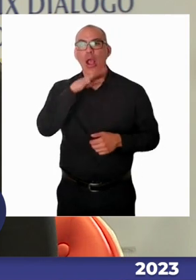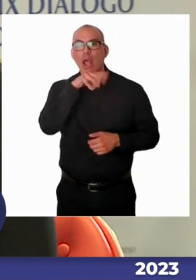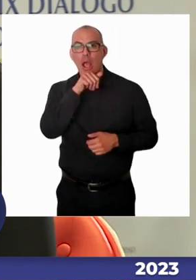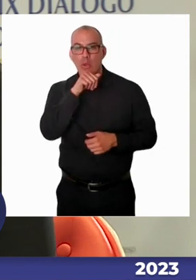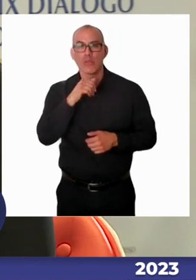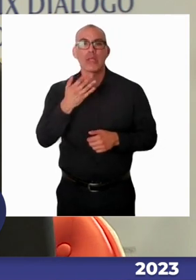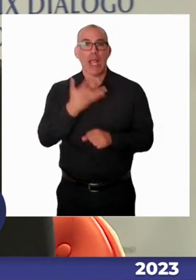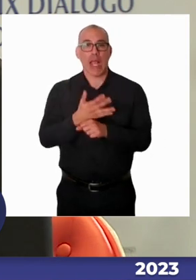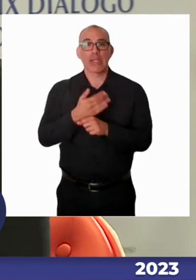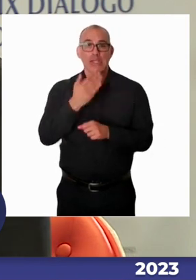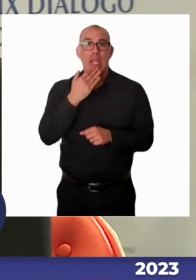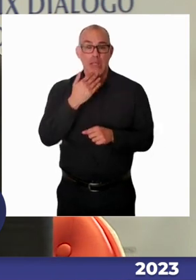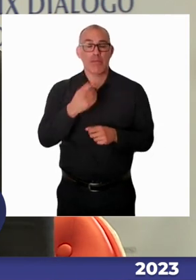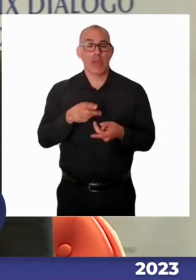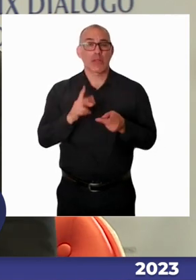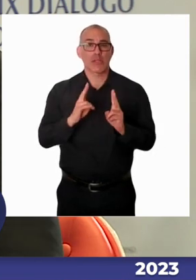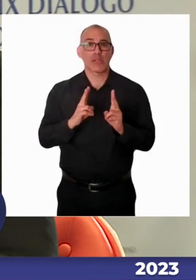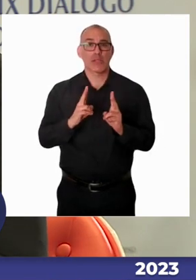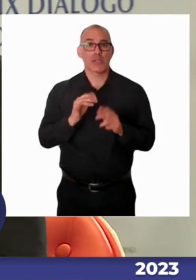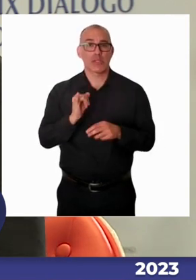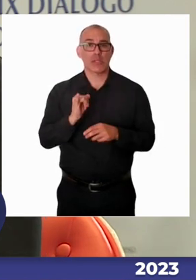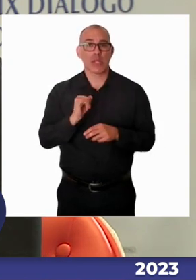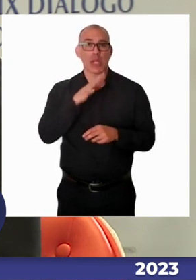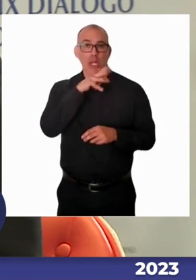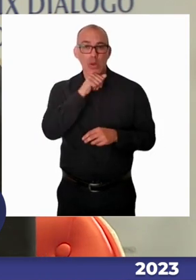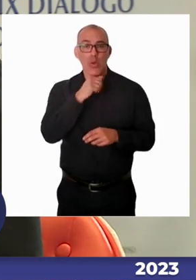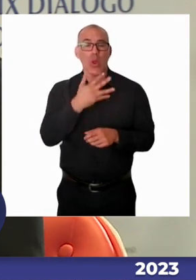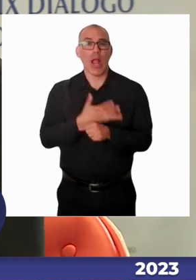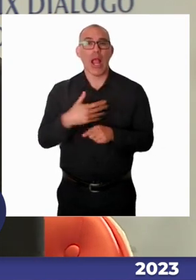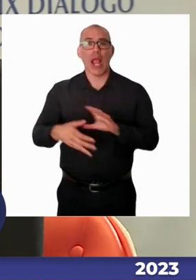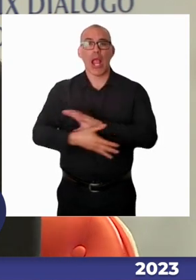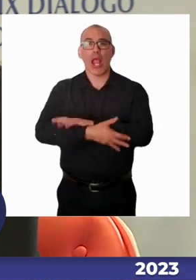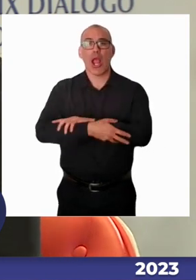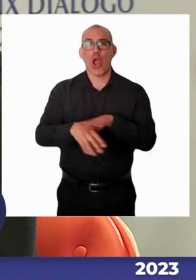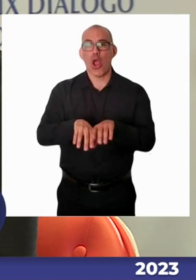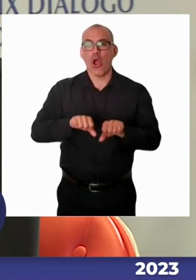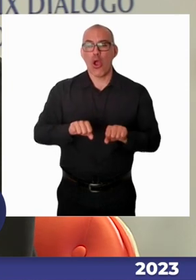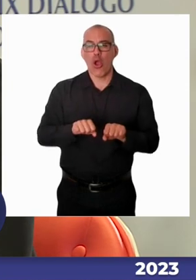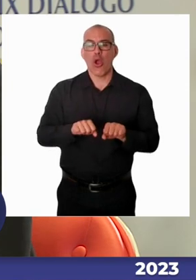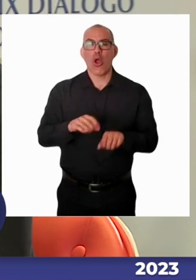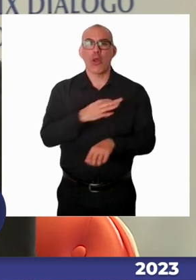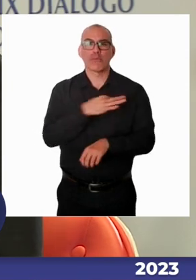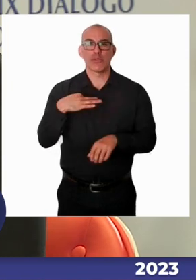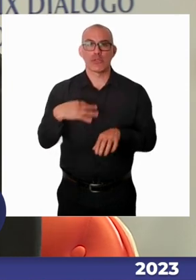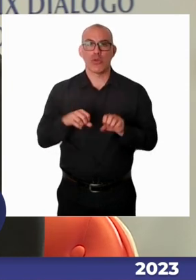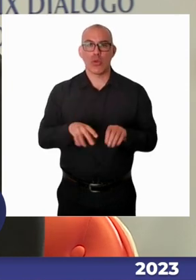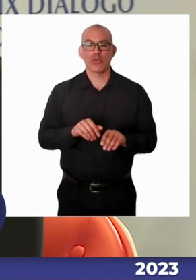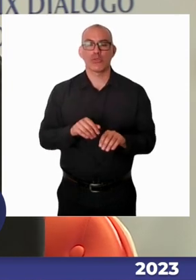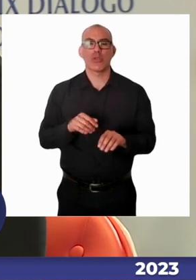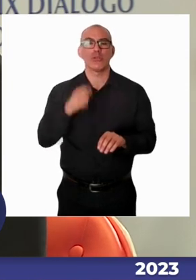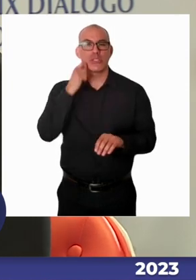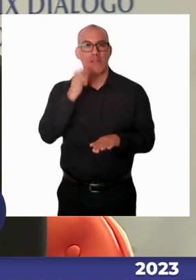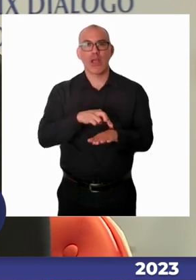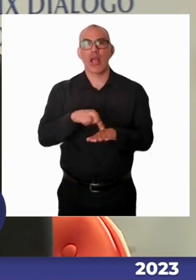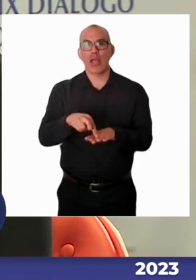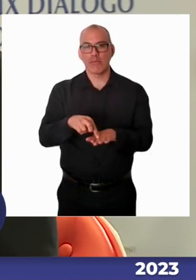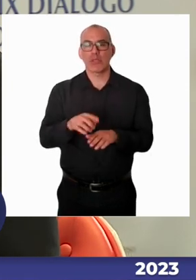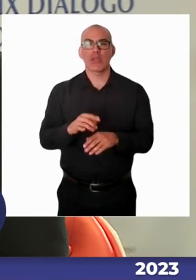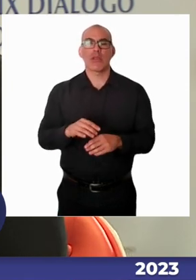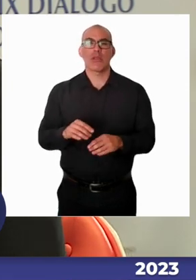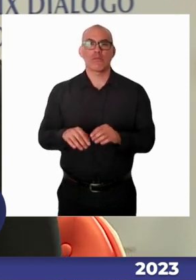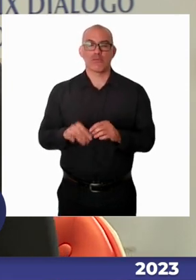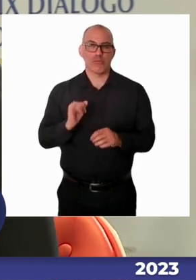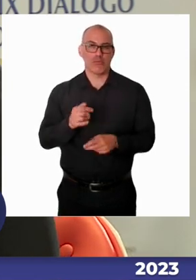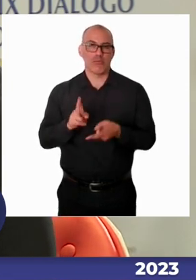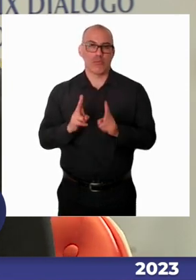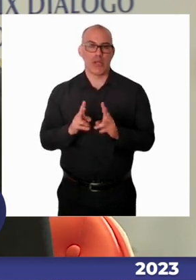diagnóstico integral, pero también multidisciplinario, porque pueden intervenir ahí distintos profesionales y distintas